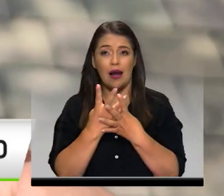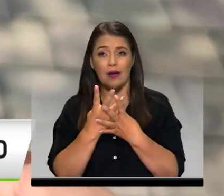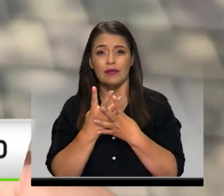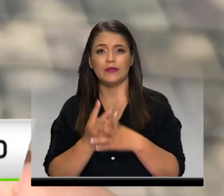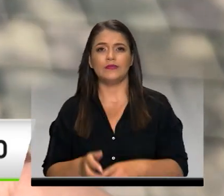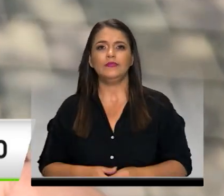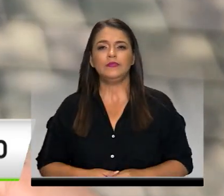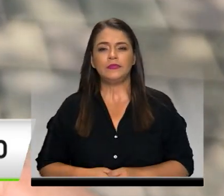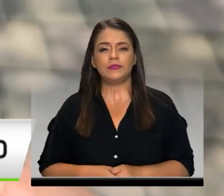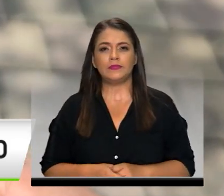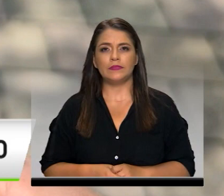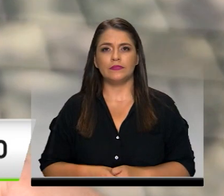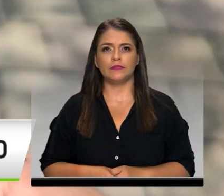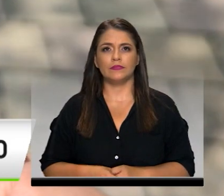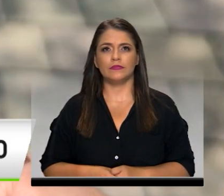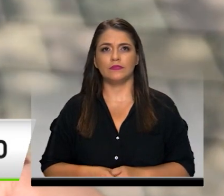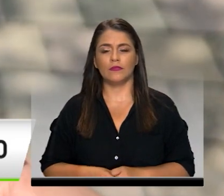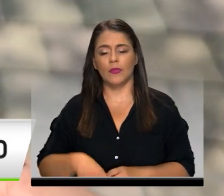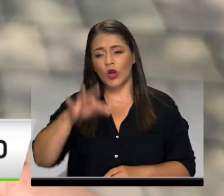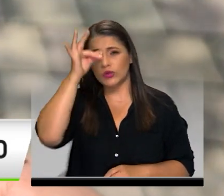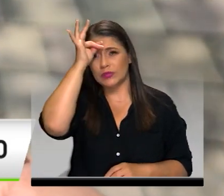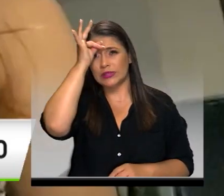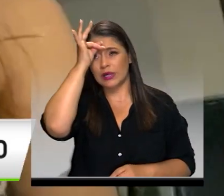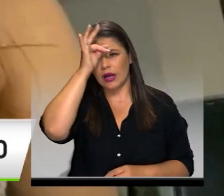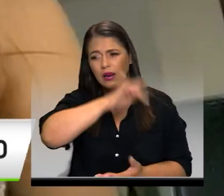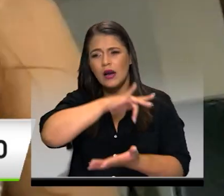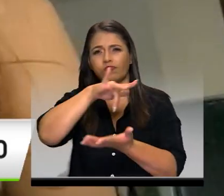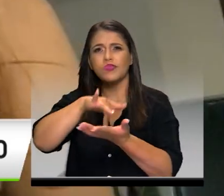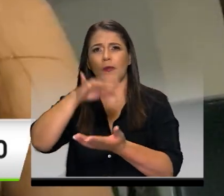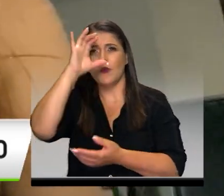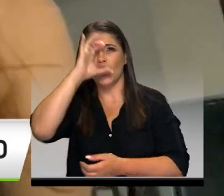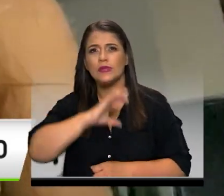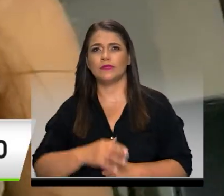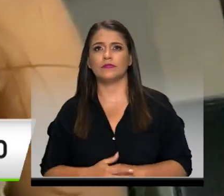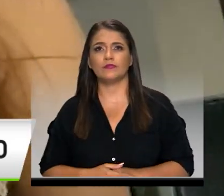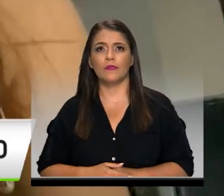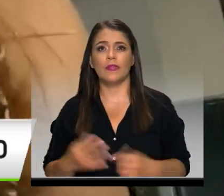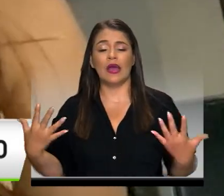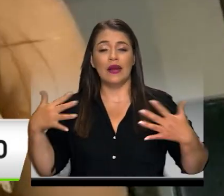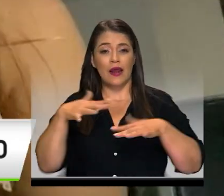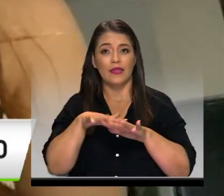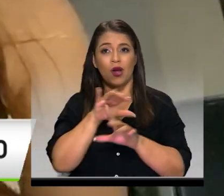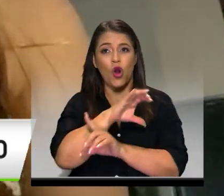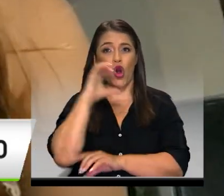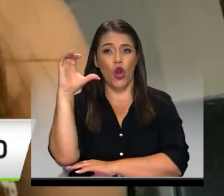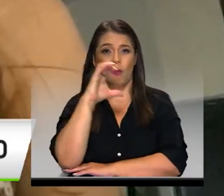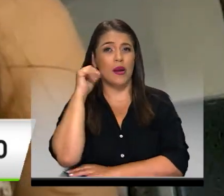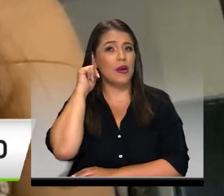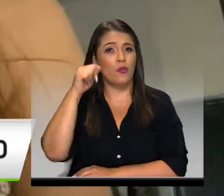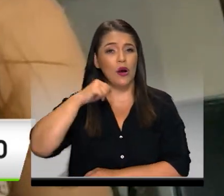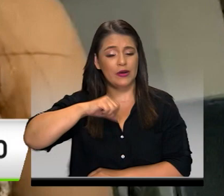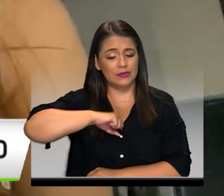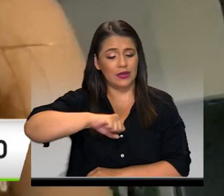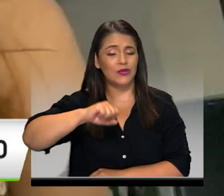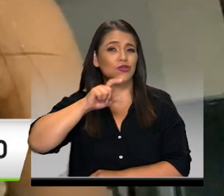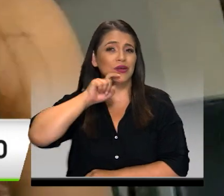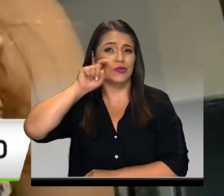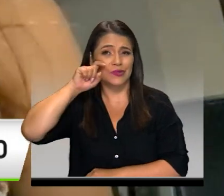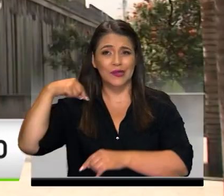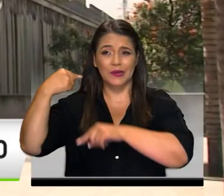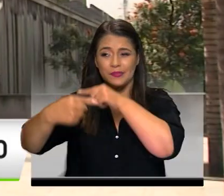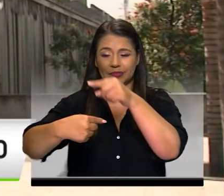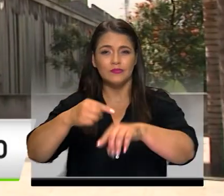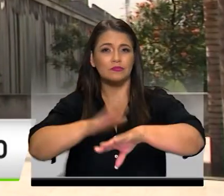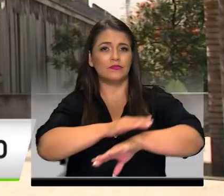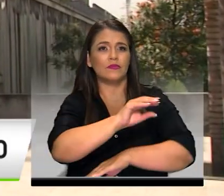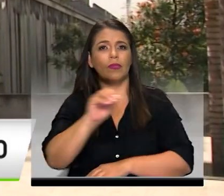Penalmente, ahí en el hospital llegó la policía. Según la Red Colombiana de Mujeres por los Derechos Sexuales y Reproductivos, en la